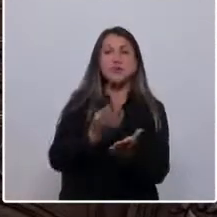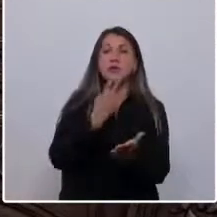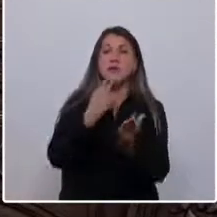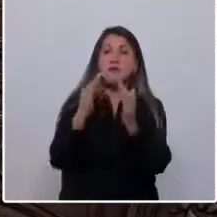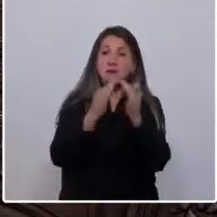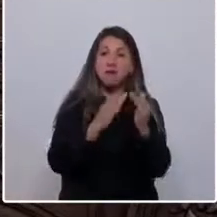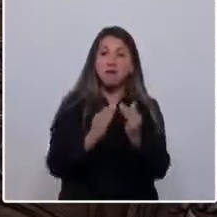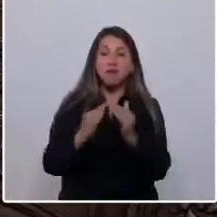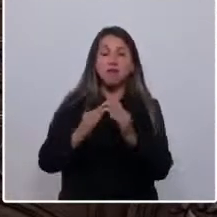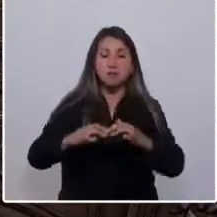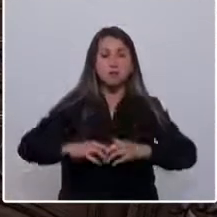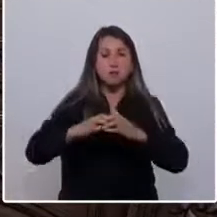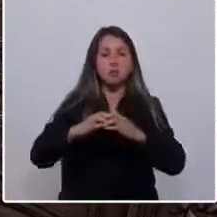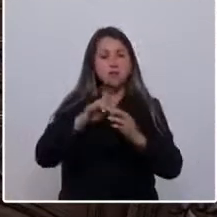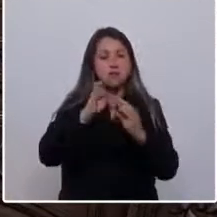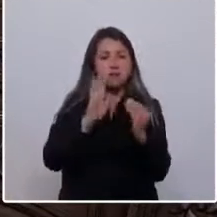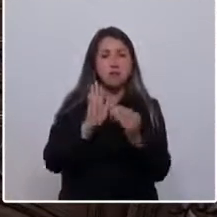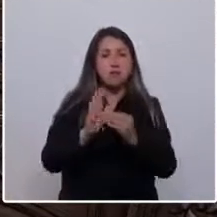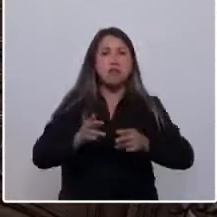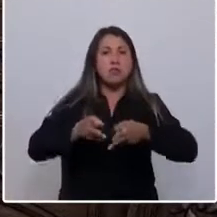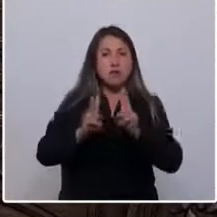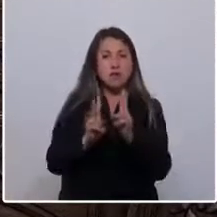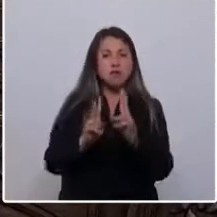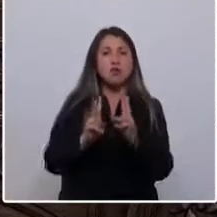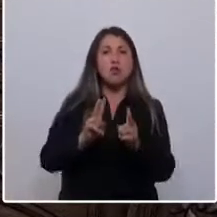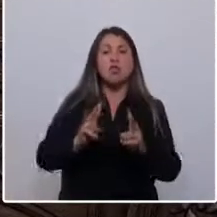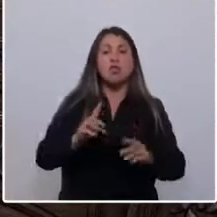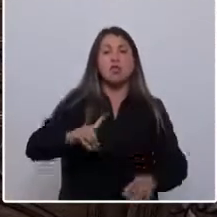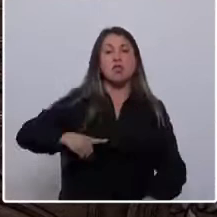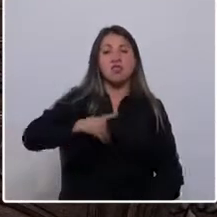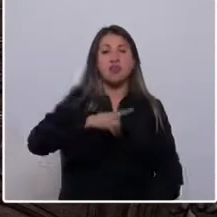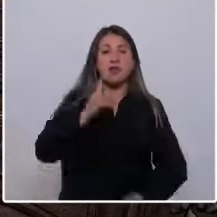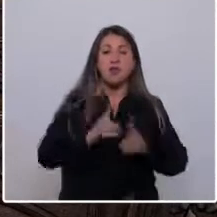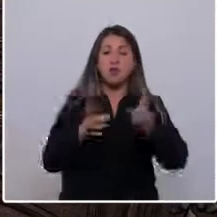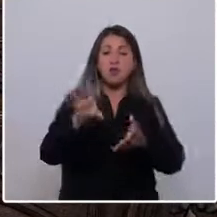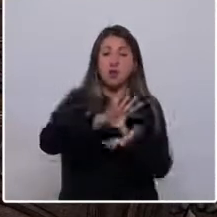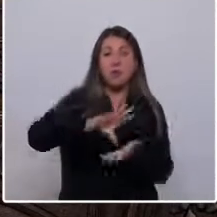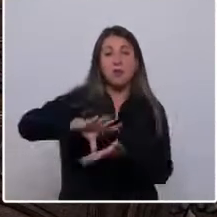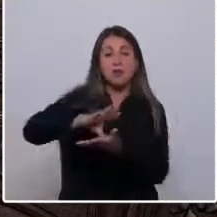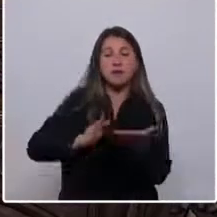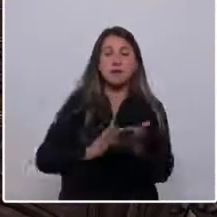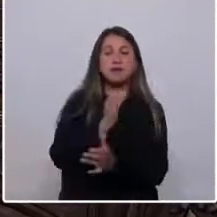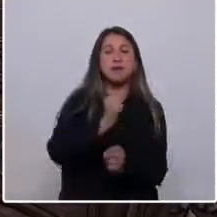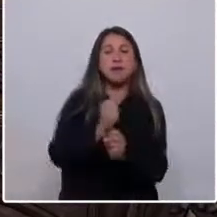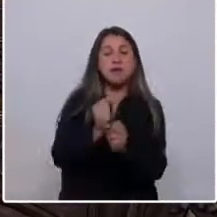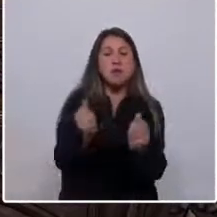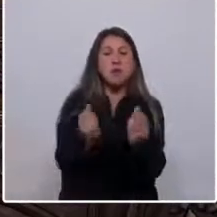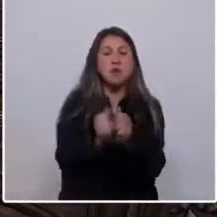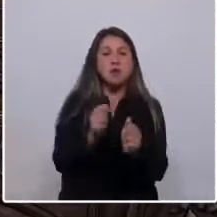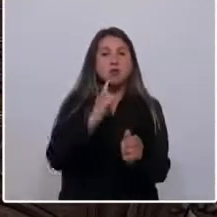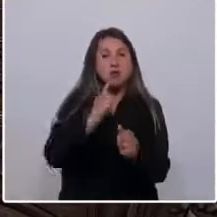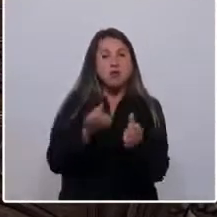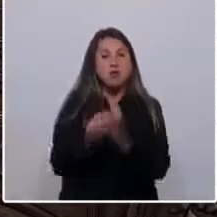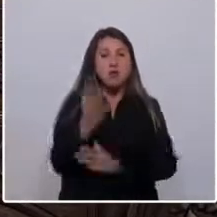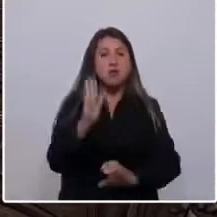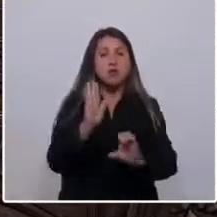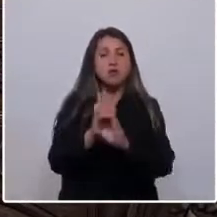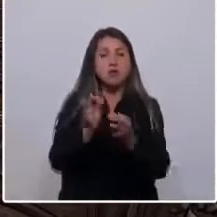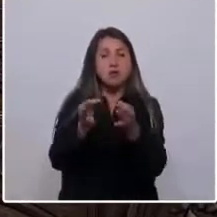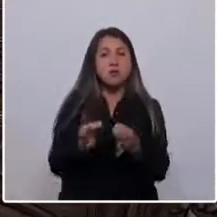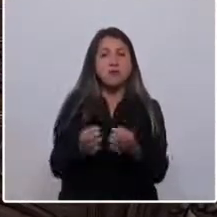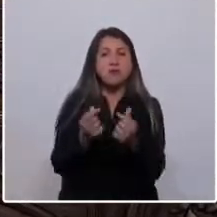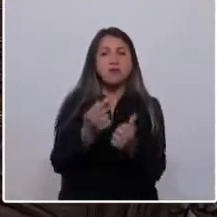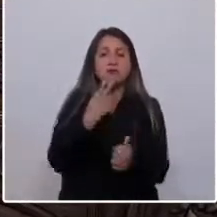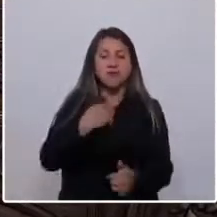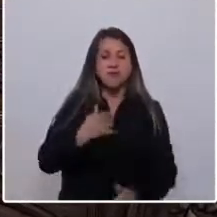se consagre como un derecho, como una vivienda digna, como lo hacen algunos países. Que trabajemos en conjunto por tener una constitución que pueda asegurar una calidad de vida